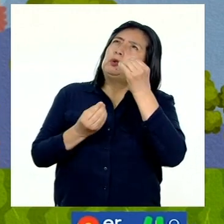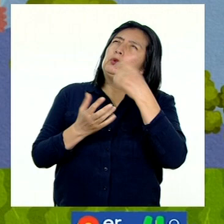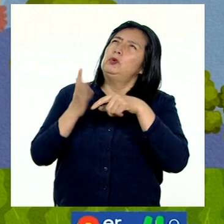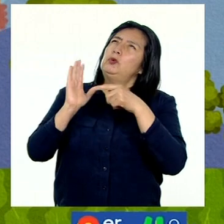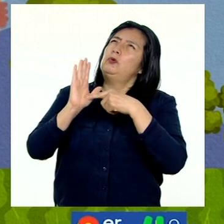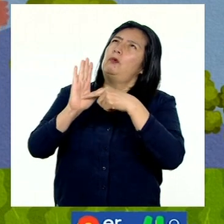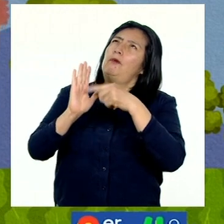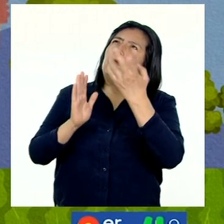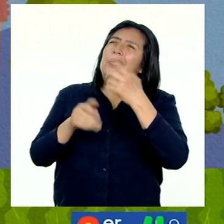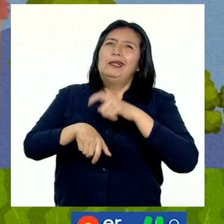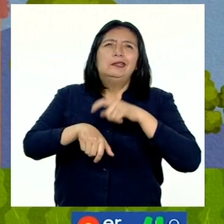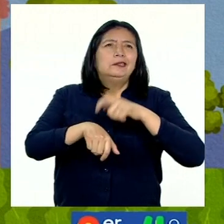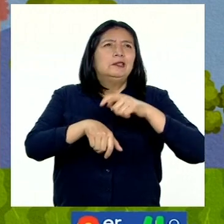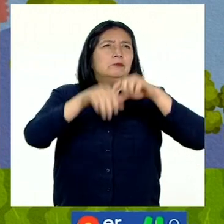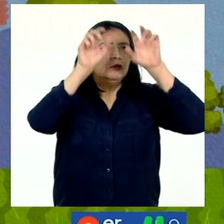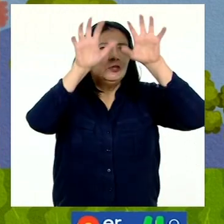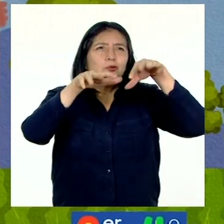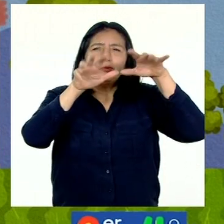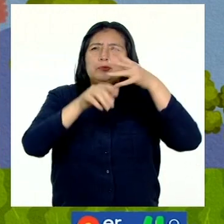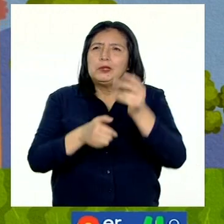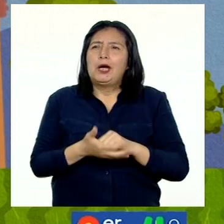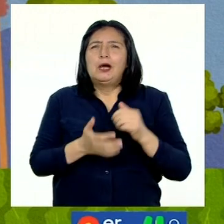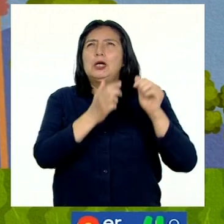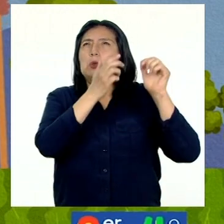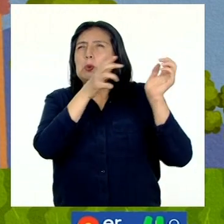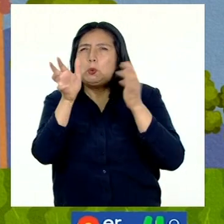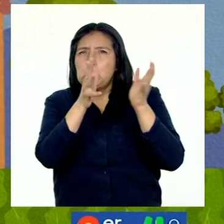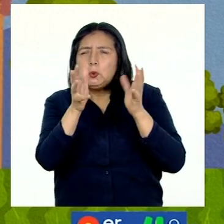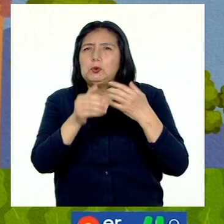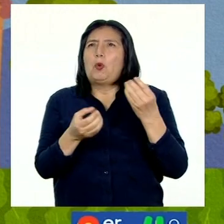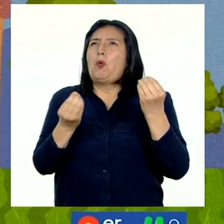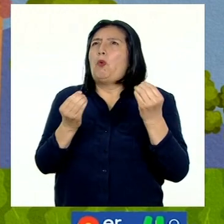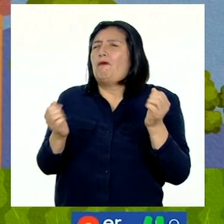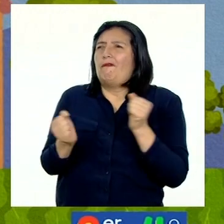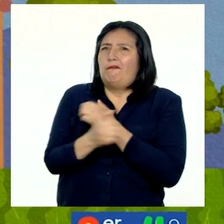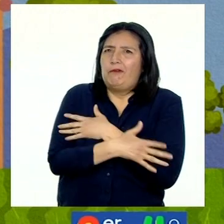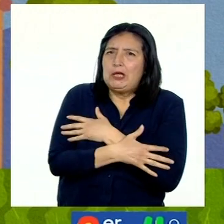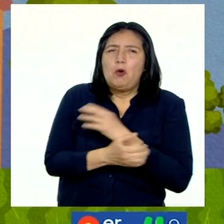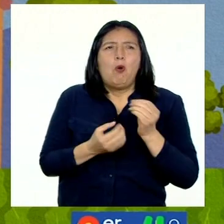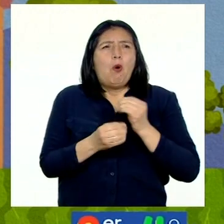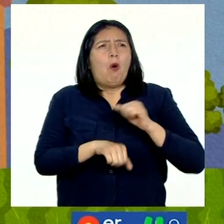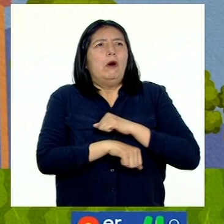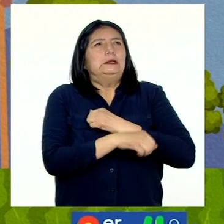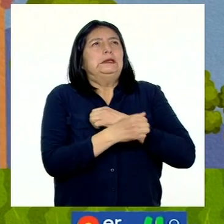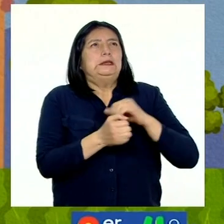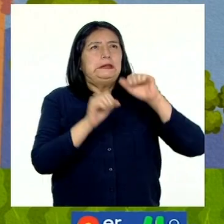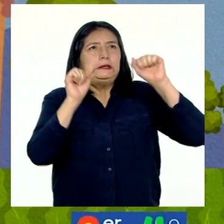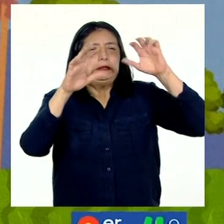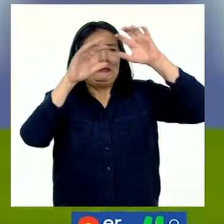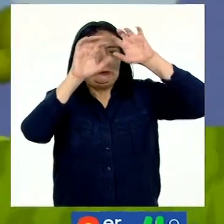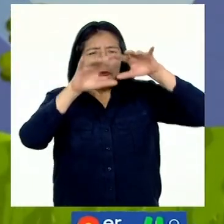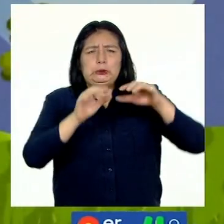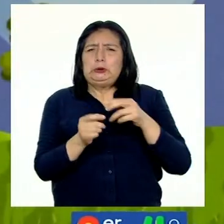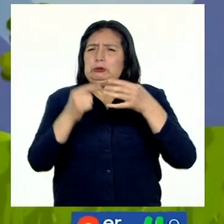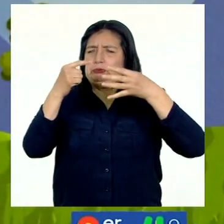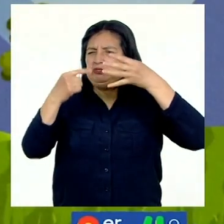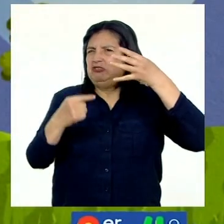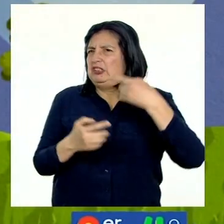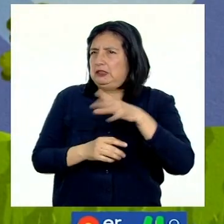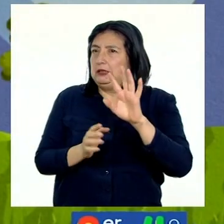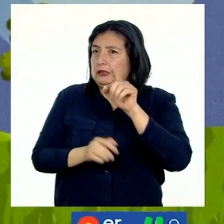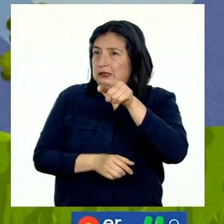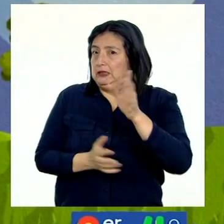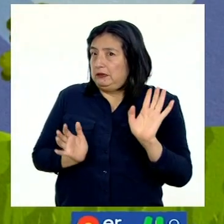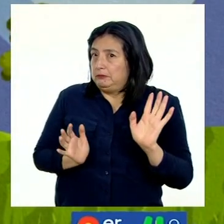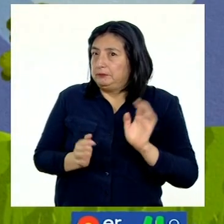señas, las épocas de lluvia, vientos, de frío, heladas, entre otros. De